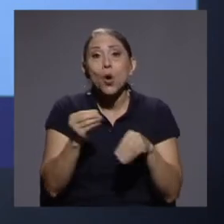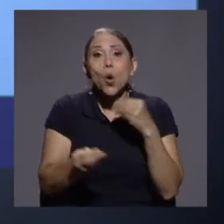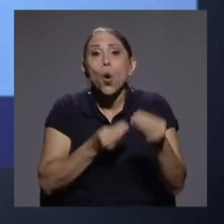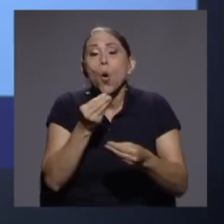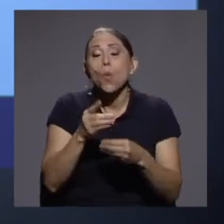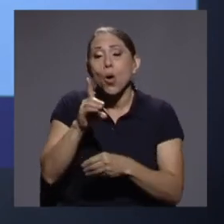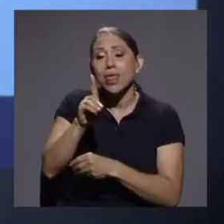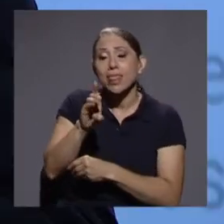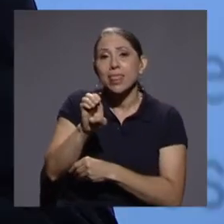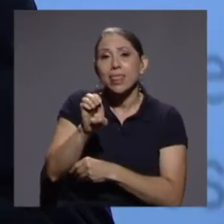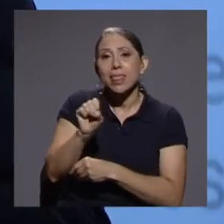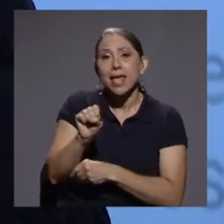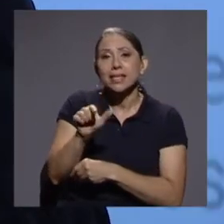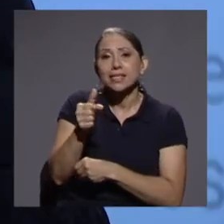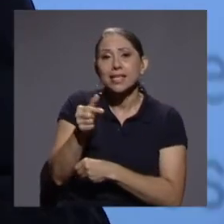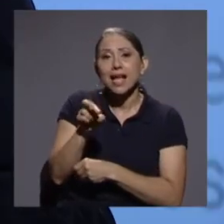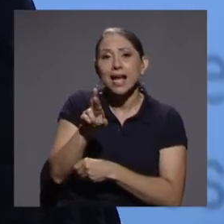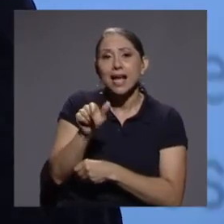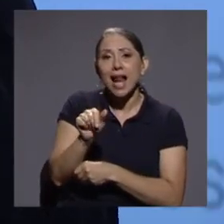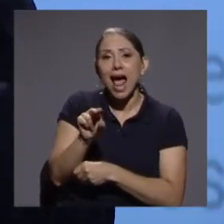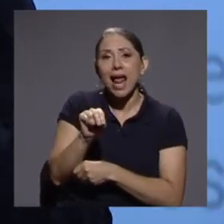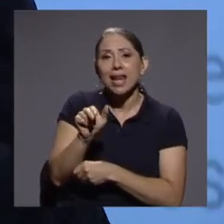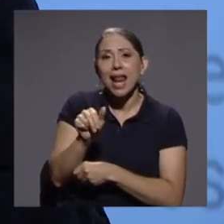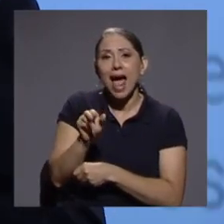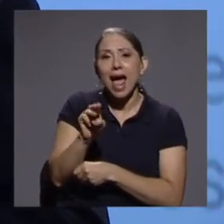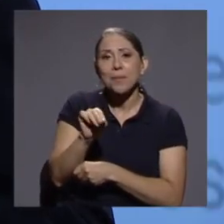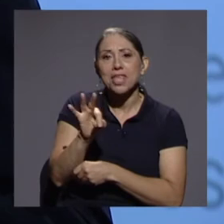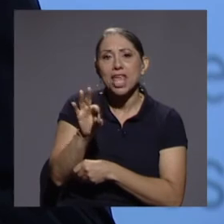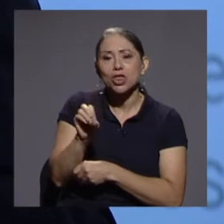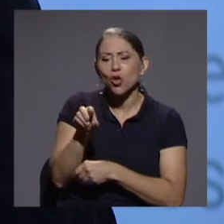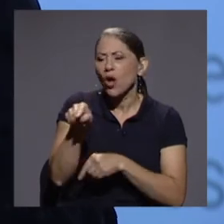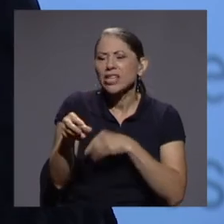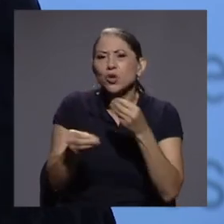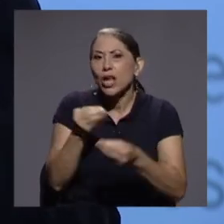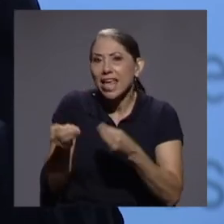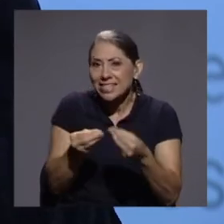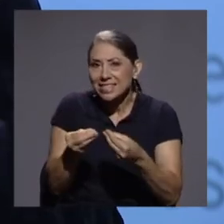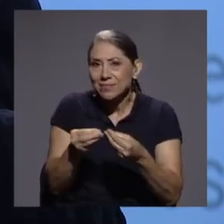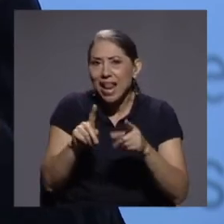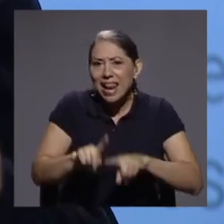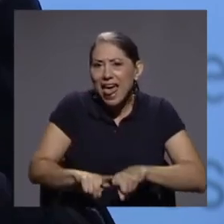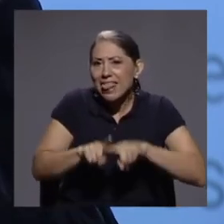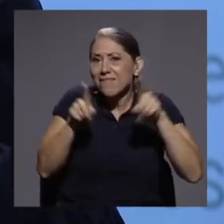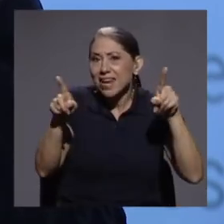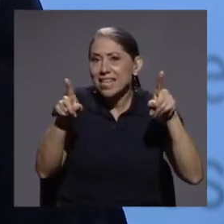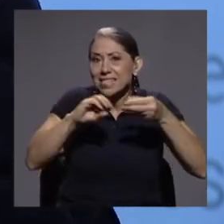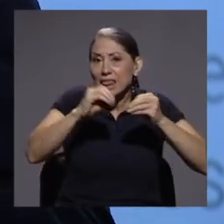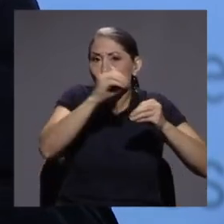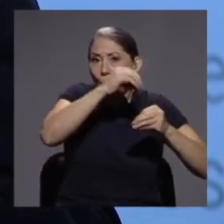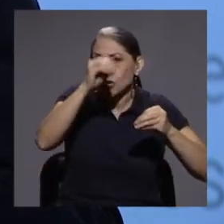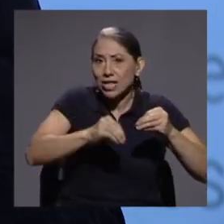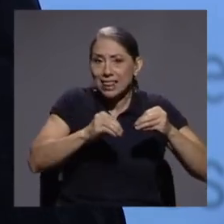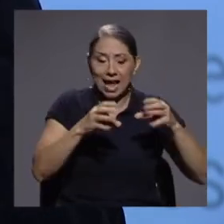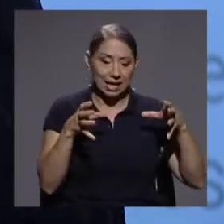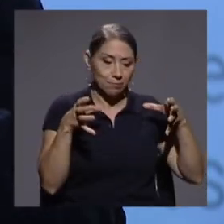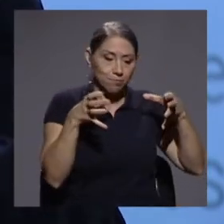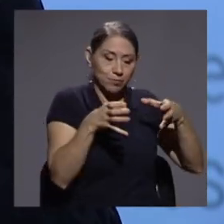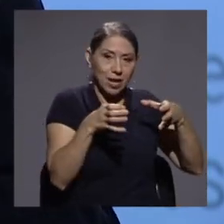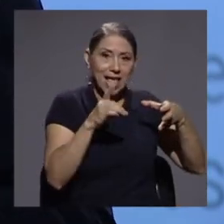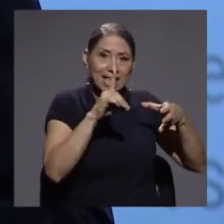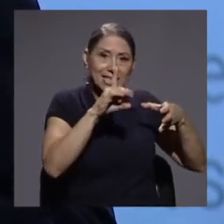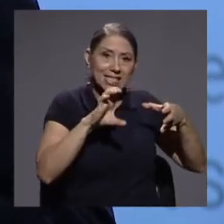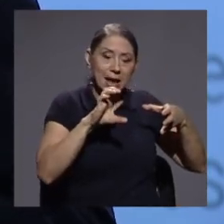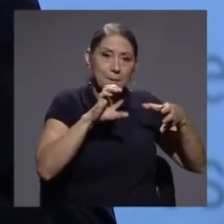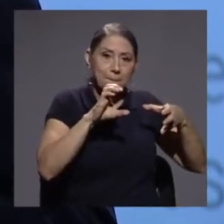desgranamiento como la diferencia entre el porcentaje del 100% de estudiantes que inician en un